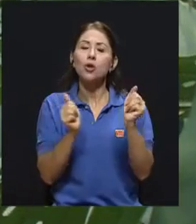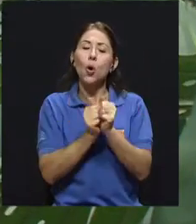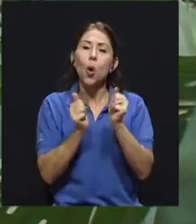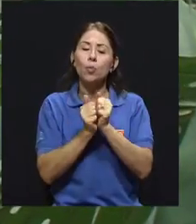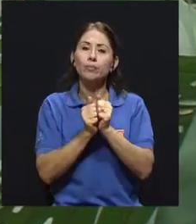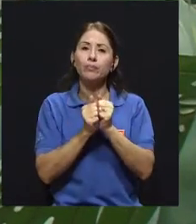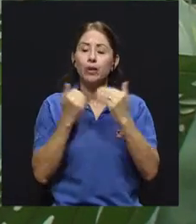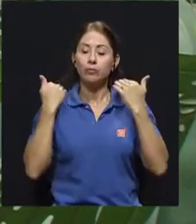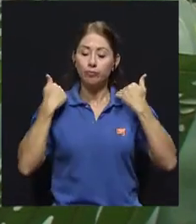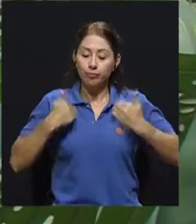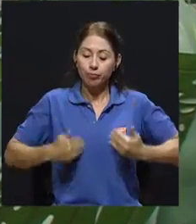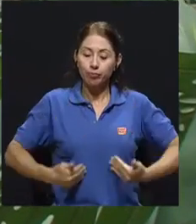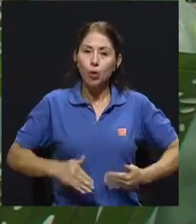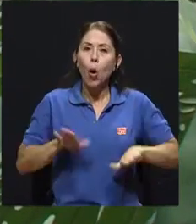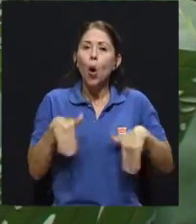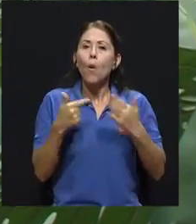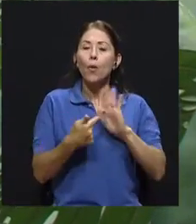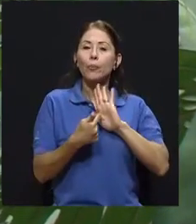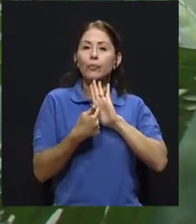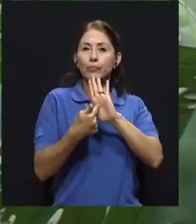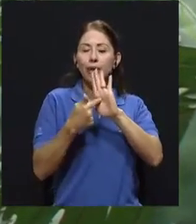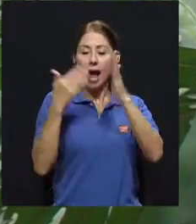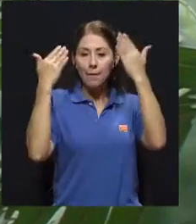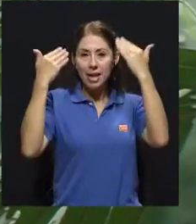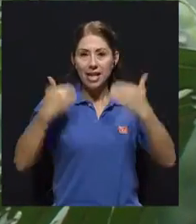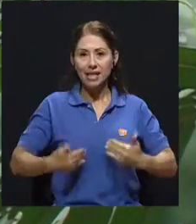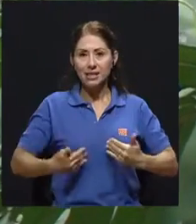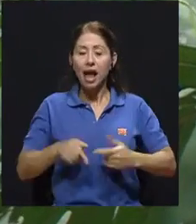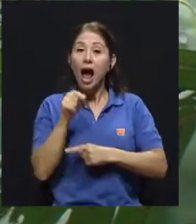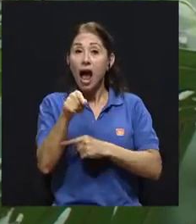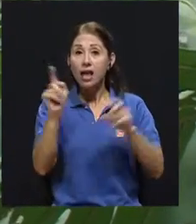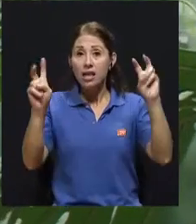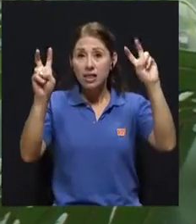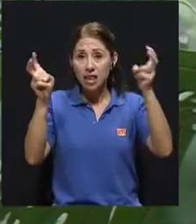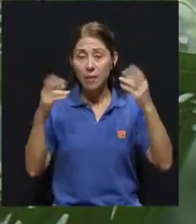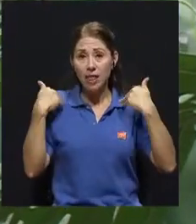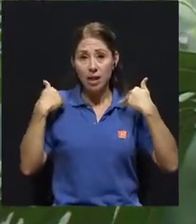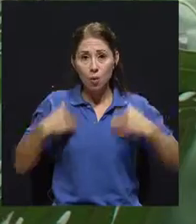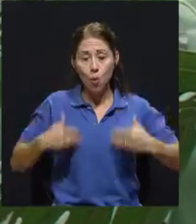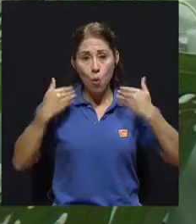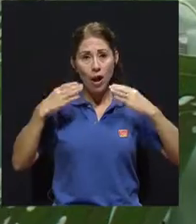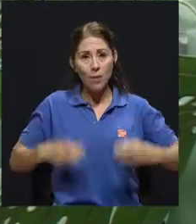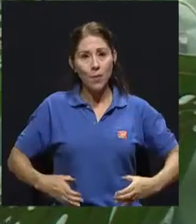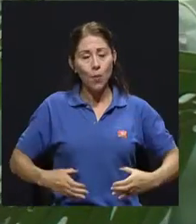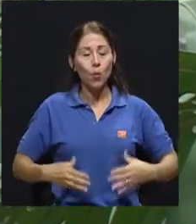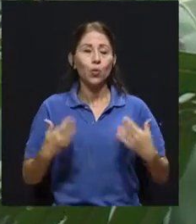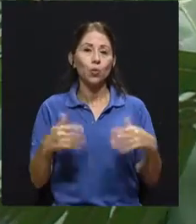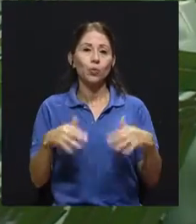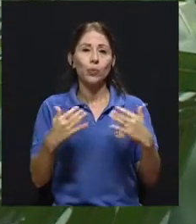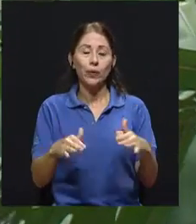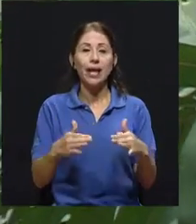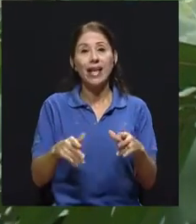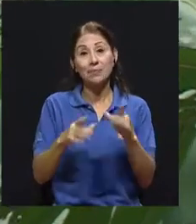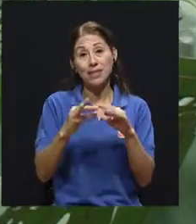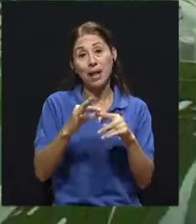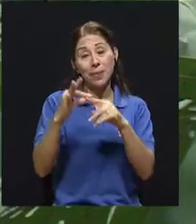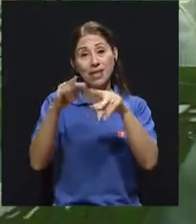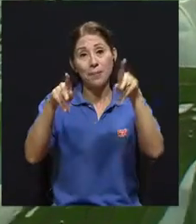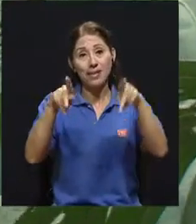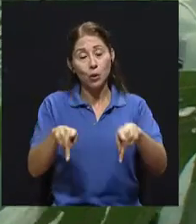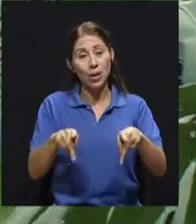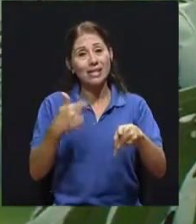Y de nuevo, entonces, ahí el tema del cuerpo se vuelve todo un tema, para las personas sobre todo que están en una condición de